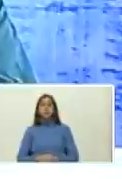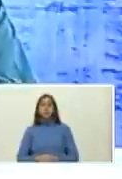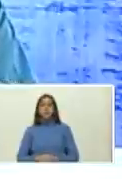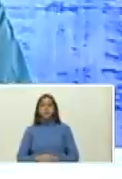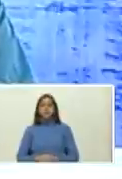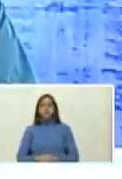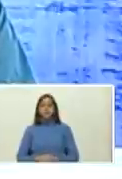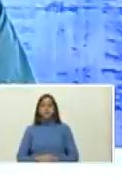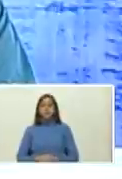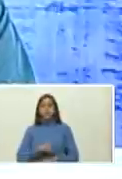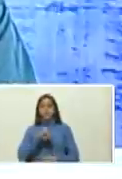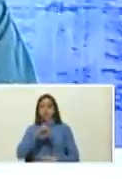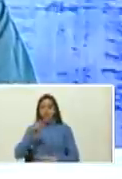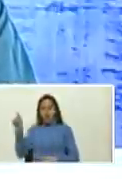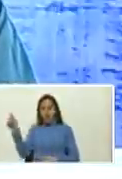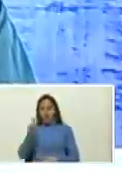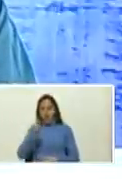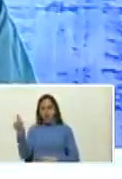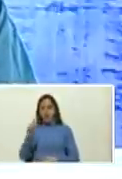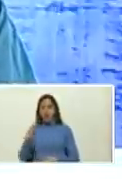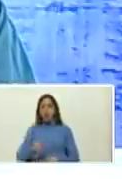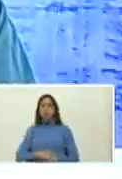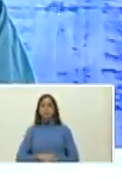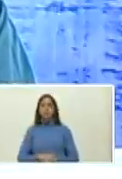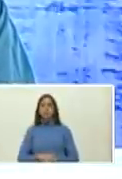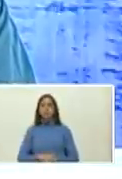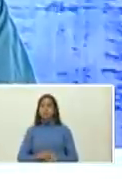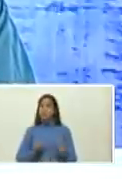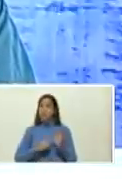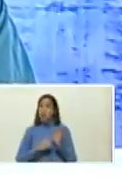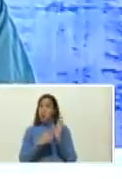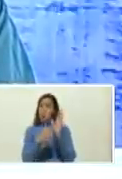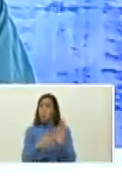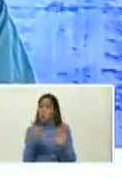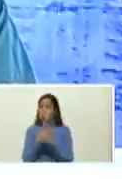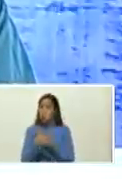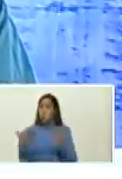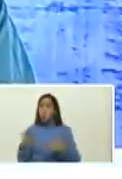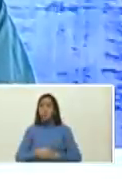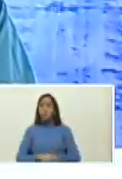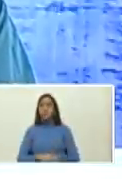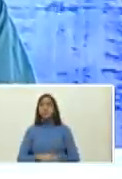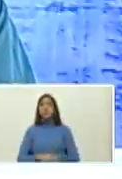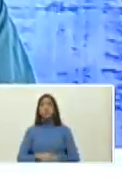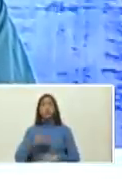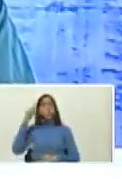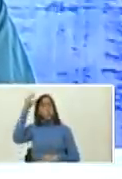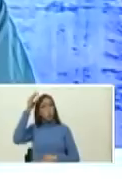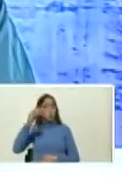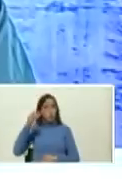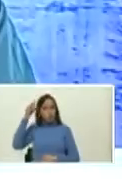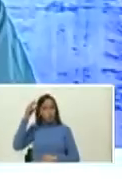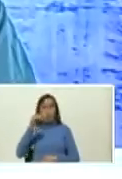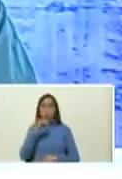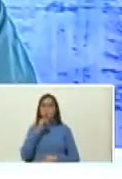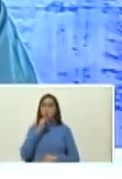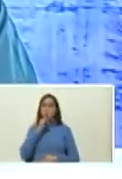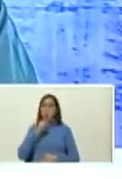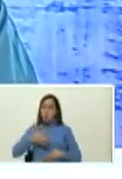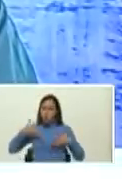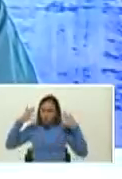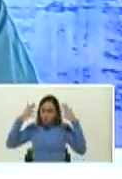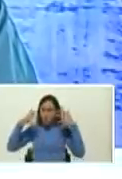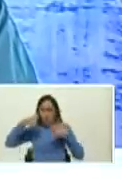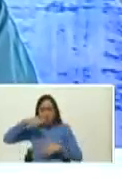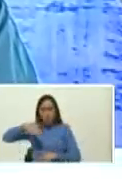20 meses y se ha demostrado que con la conciencia la información al pueblo